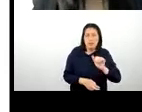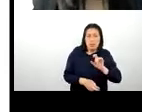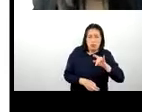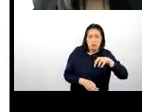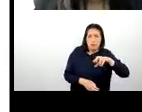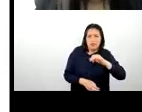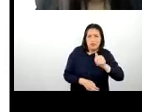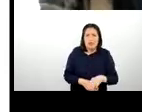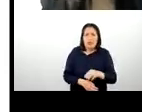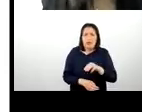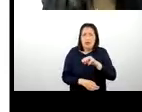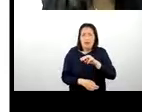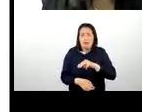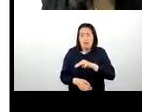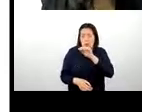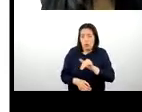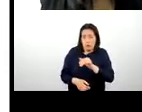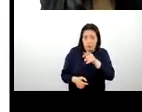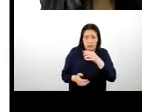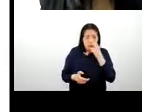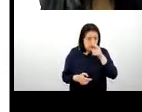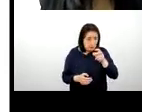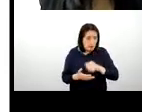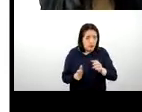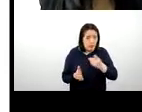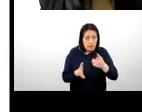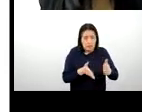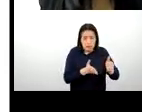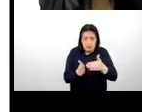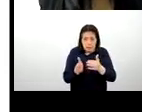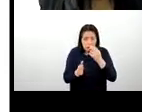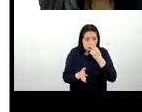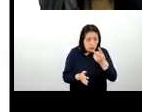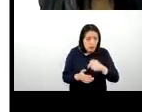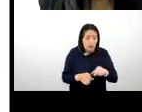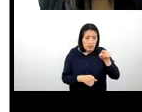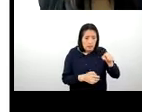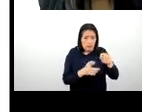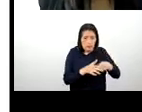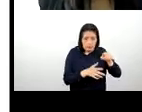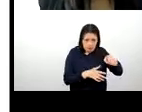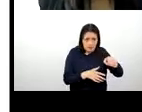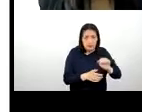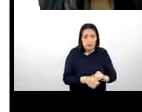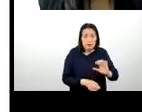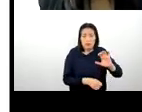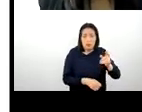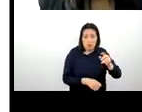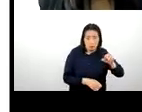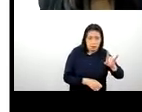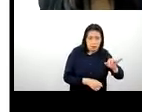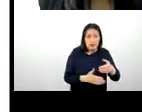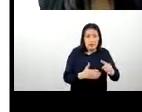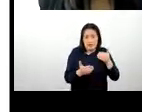ustedes pueden observar ahí más o menos el recorrido que se tiene, aquí está Chaupichaca, ¿no? Que está